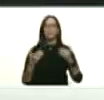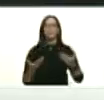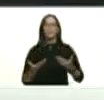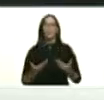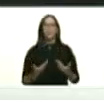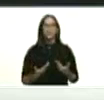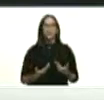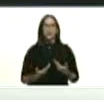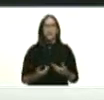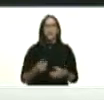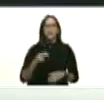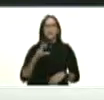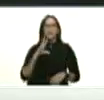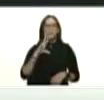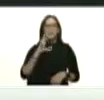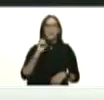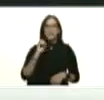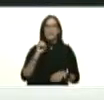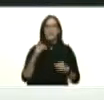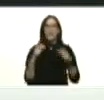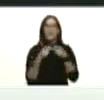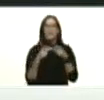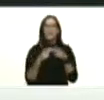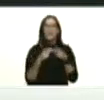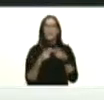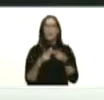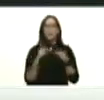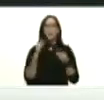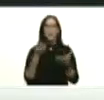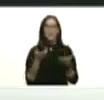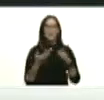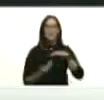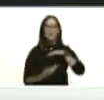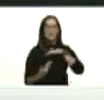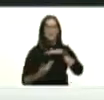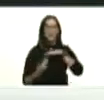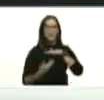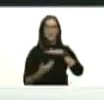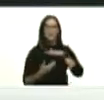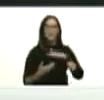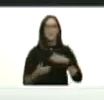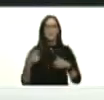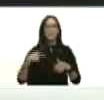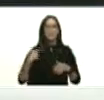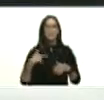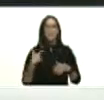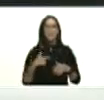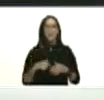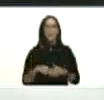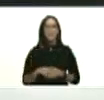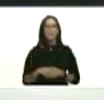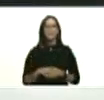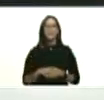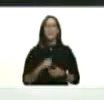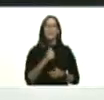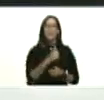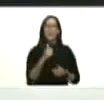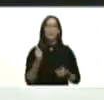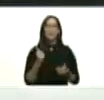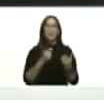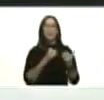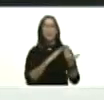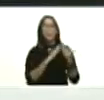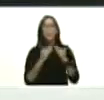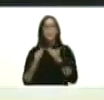30 equipos para esas bases meteorológicas que tenemos que debemos tener en cada comunidad para las